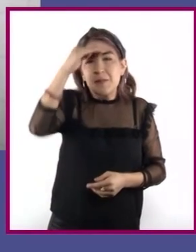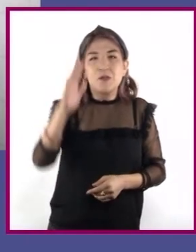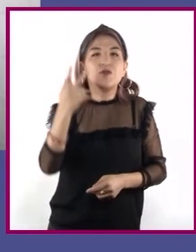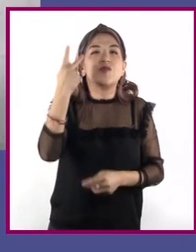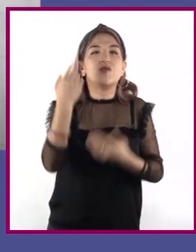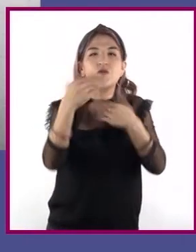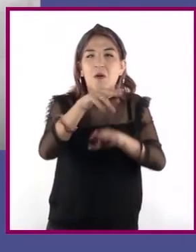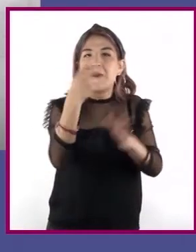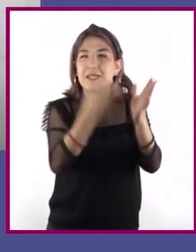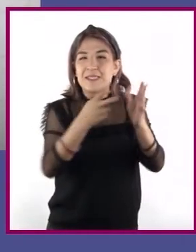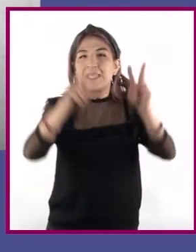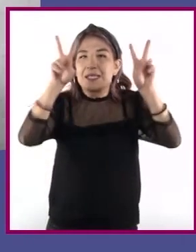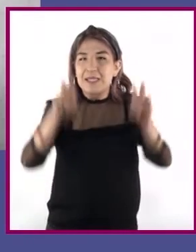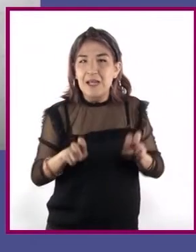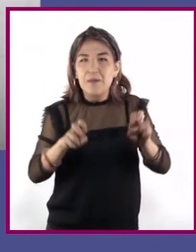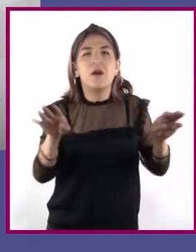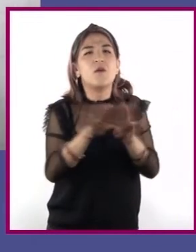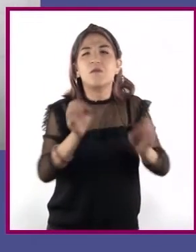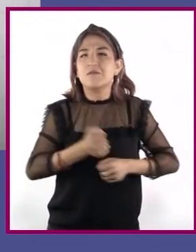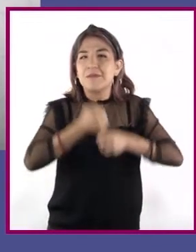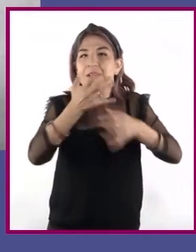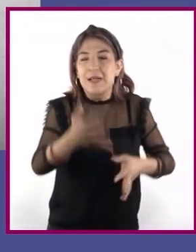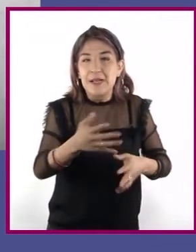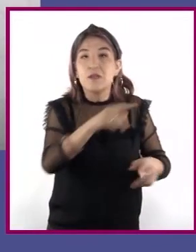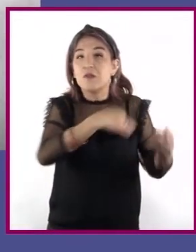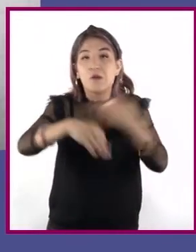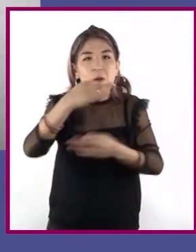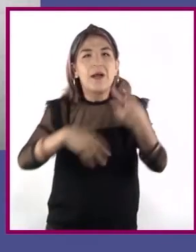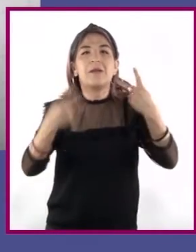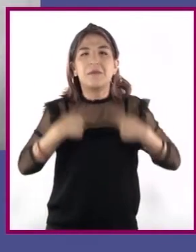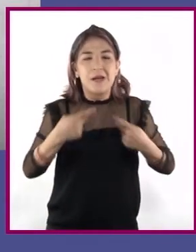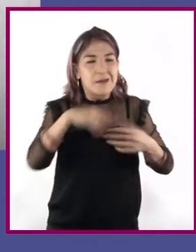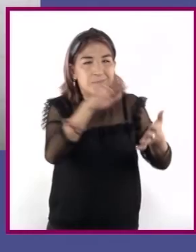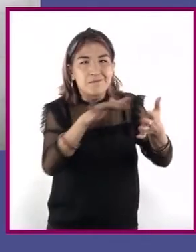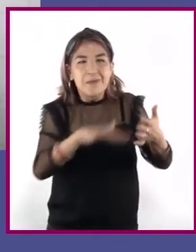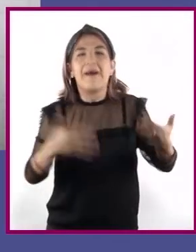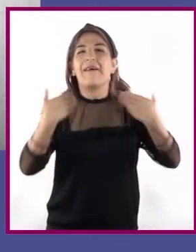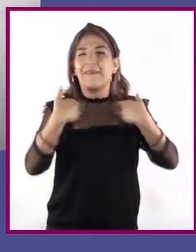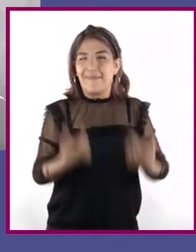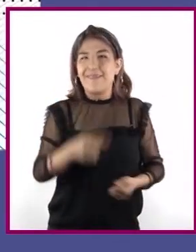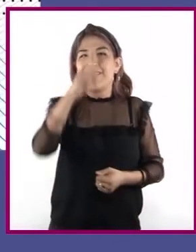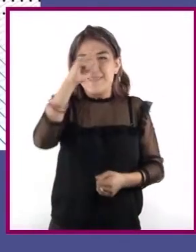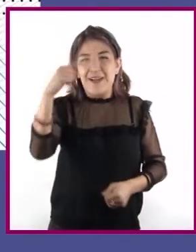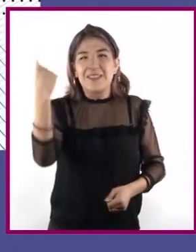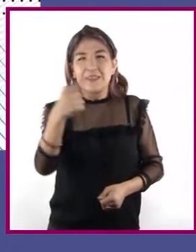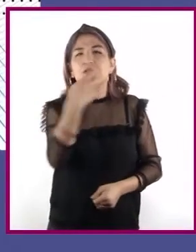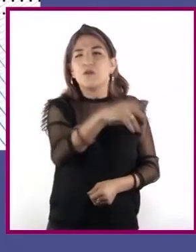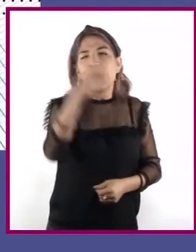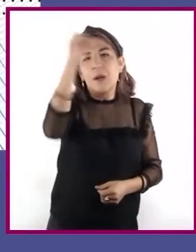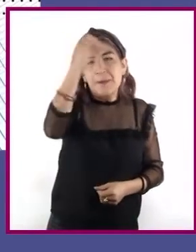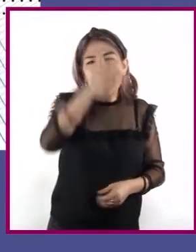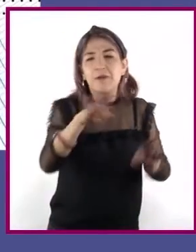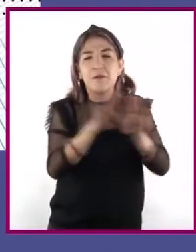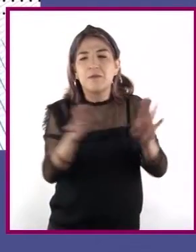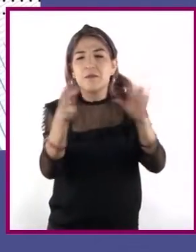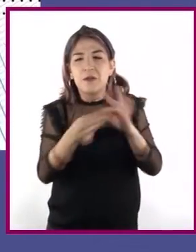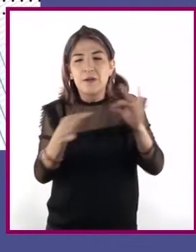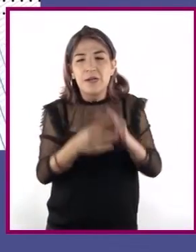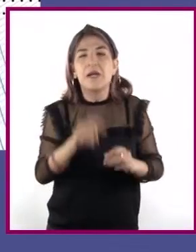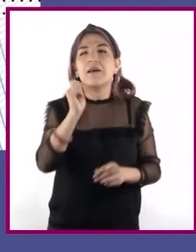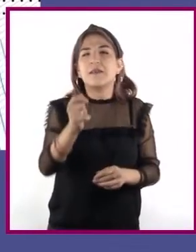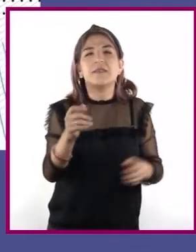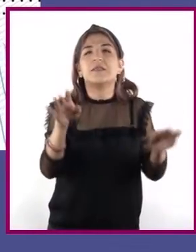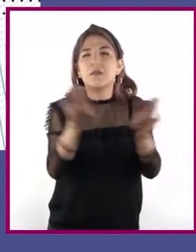sobre un tema, expresada de manera que todas las personas lo comprendan. Dichas opiniones o puntos de vista se pueden